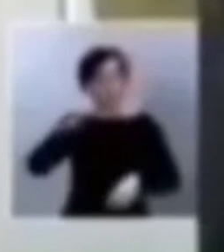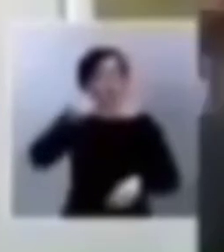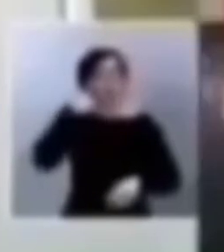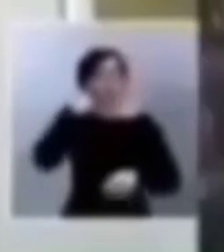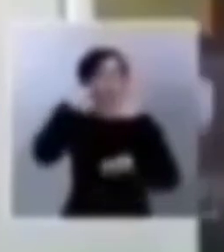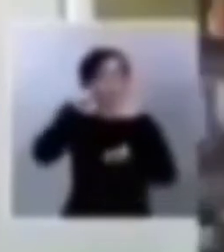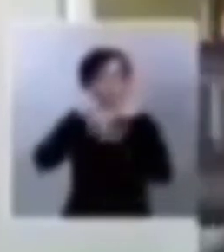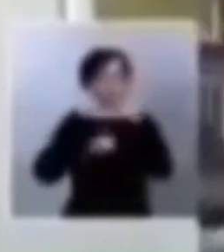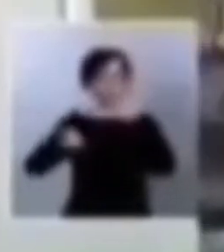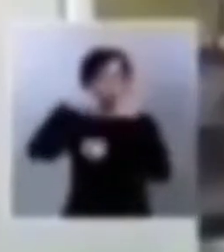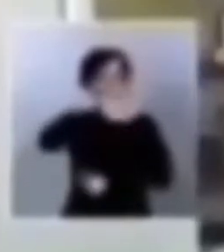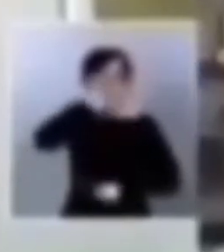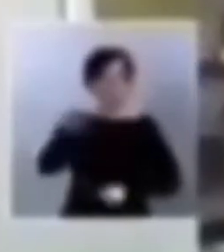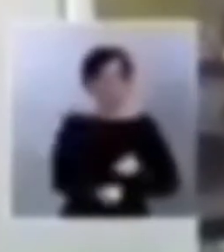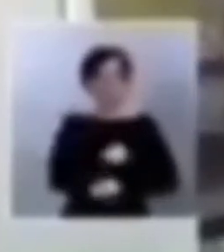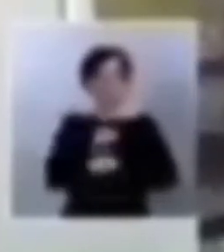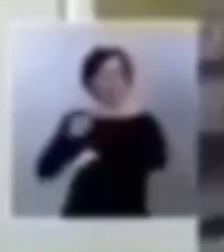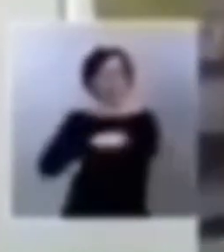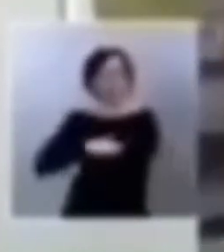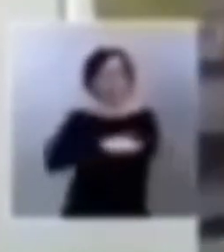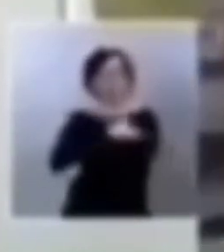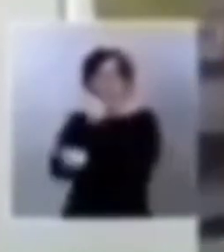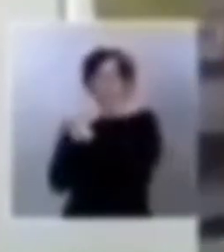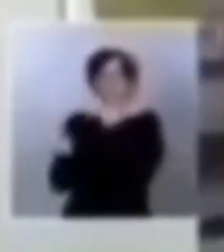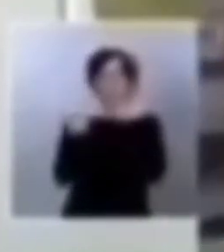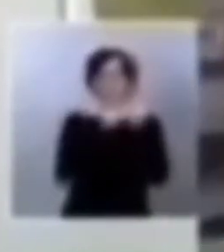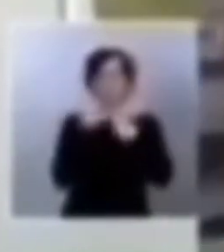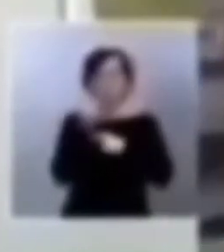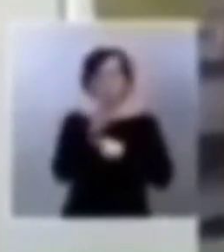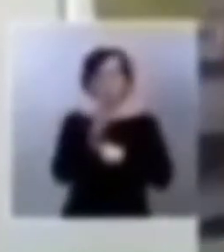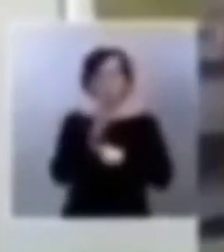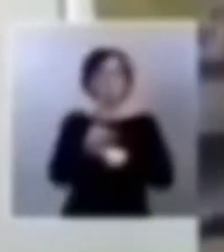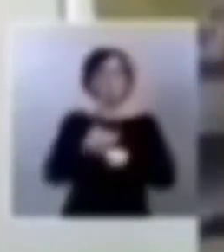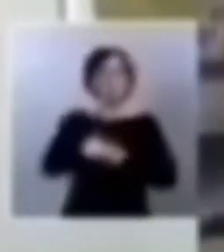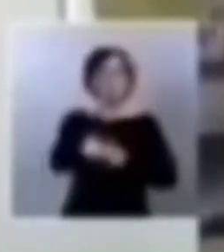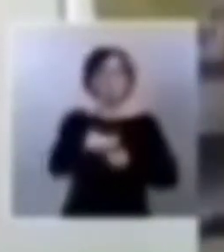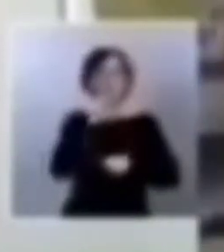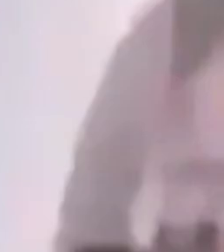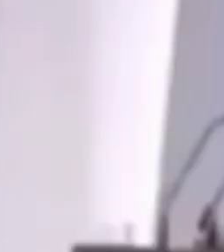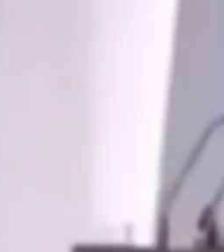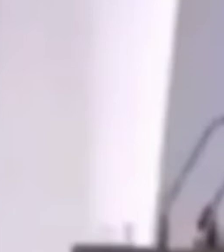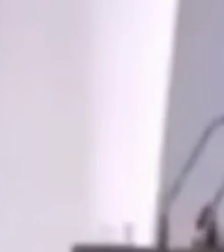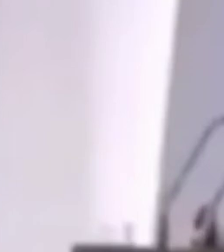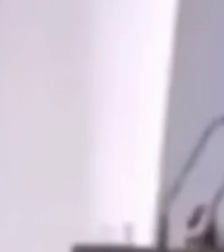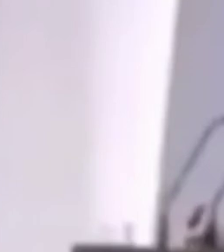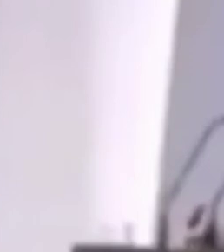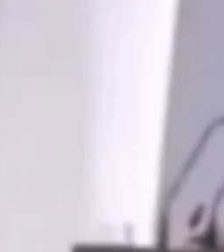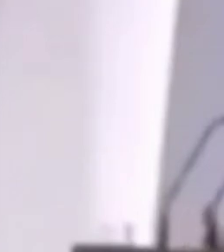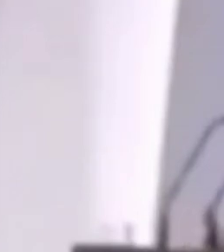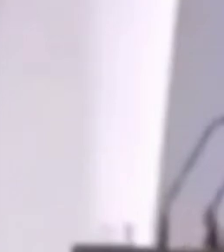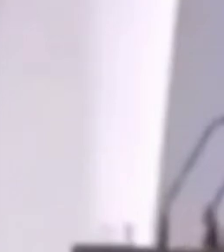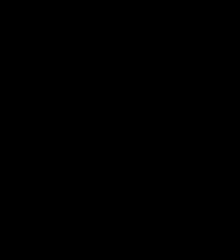Gobierno sus previsiones y cree que de no hacerlo pronto aumentará la incertidumbre de los inversores internacionales y provocará mayor prima de riesgo?